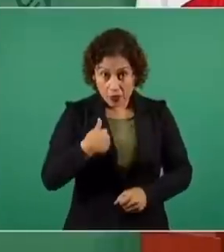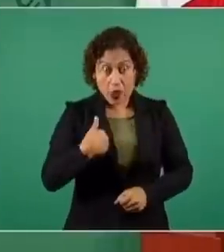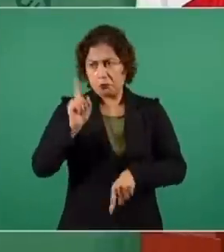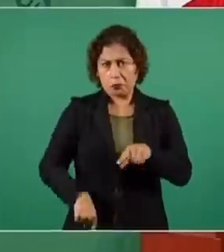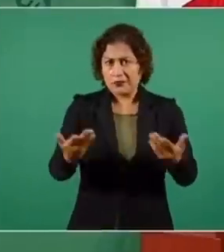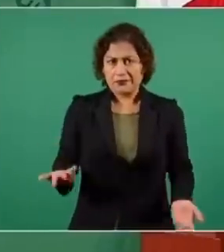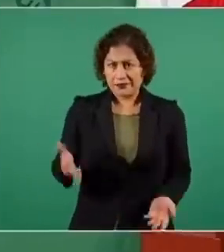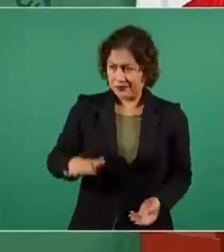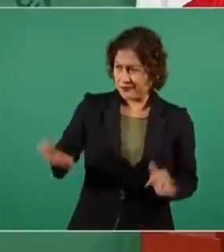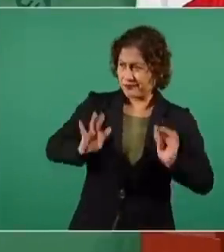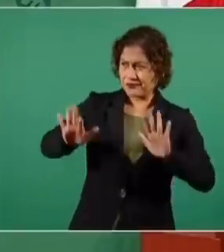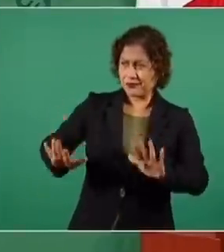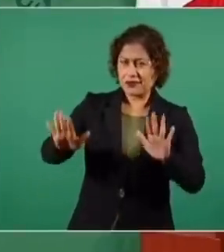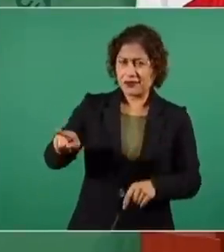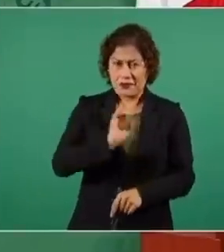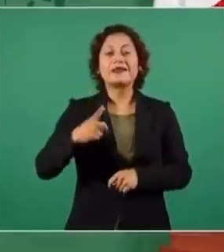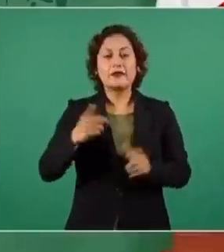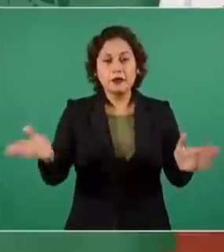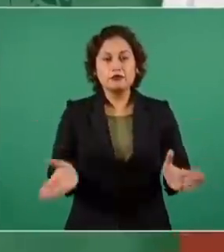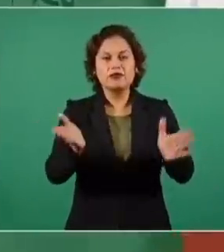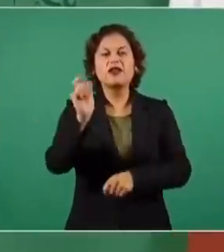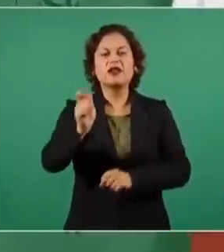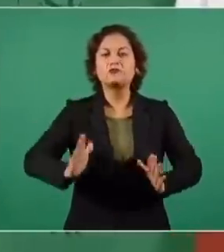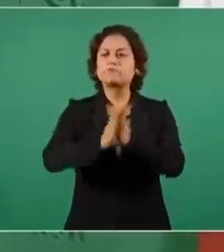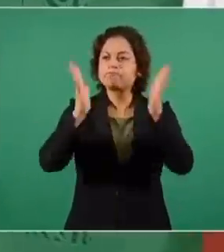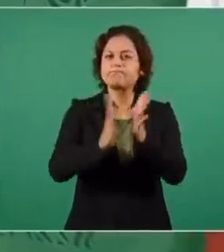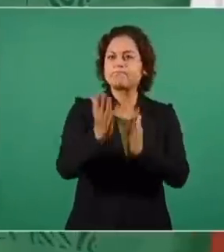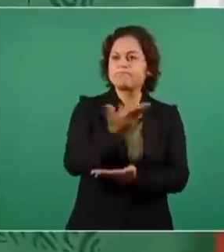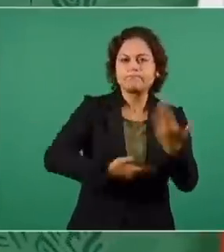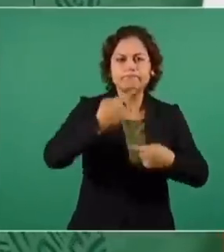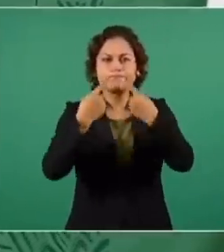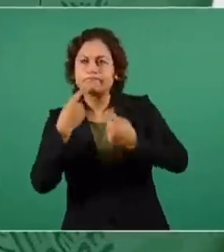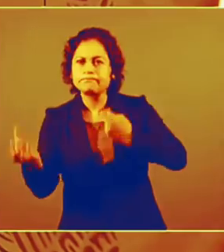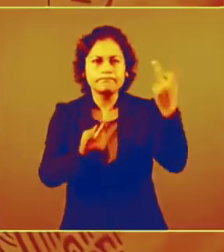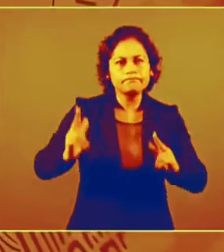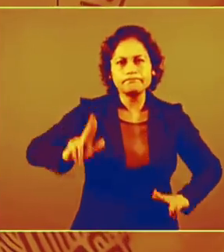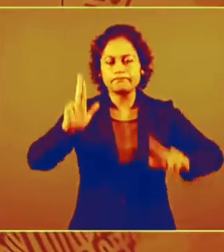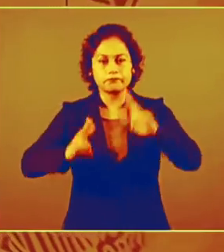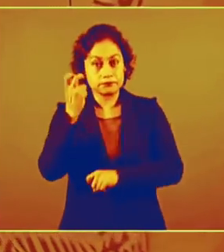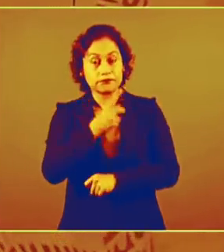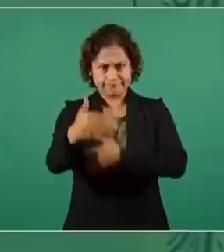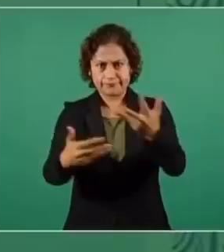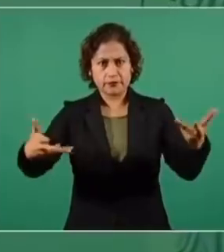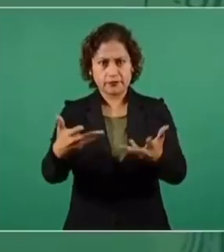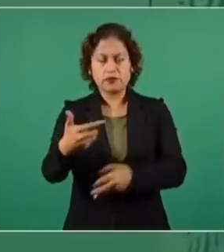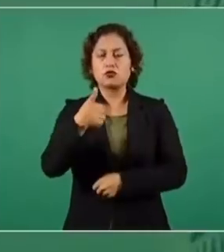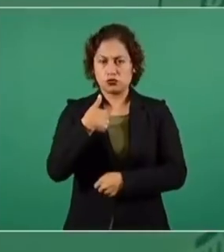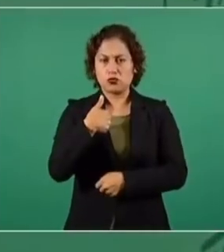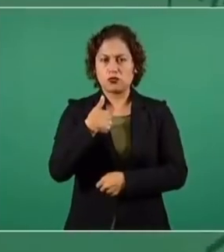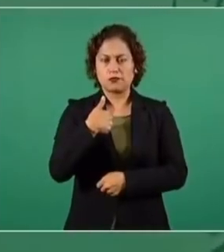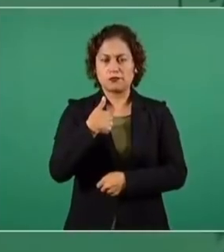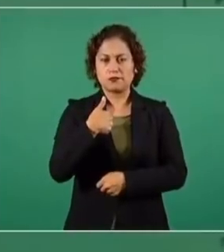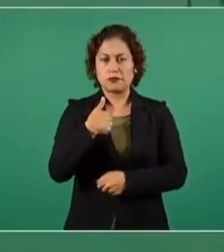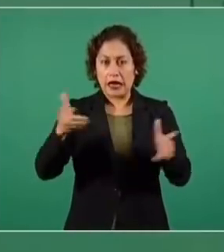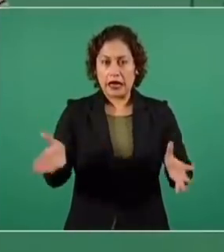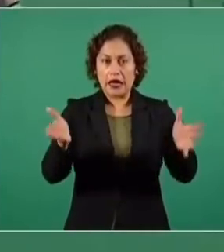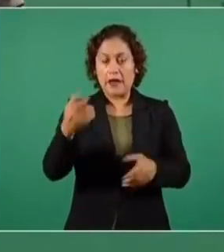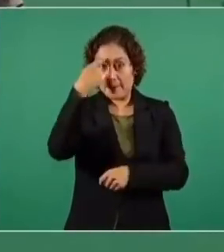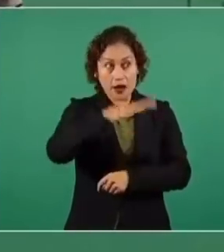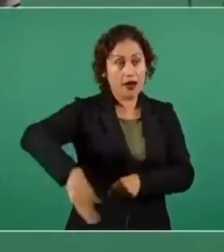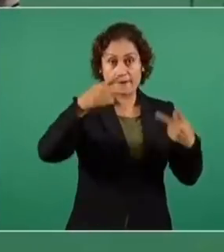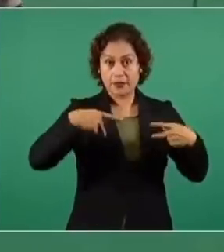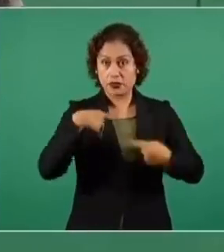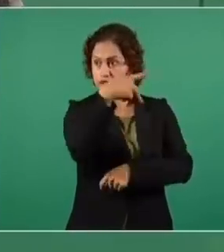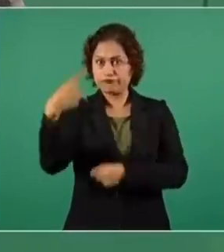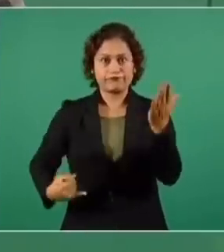Y que promuevan la democracia. Y vamos a llevar a cabo la consulta. Yo lo voy a promover. Que la gente lo decida. Y no es la primera